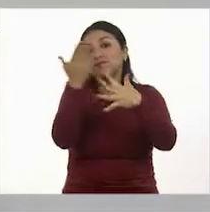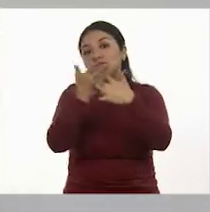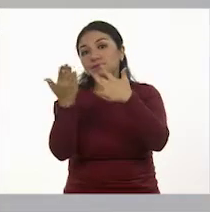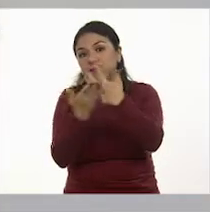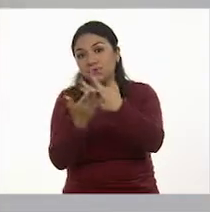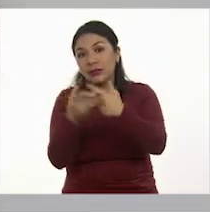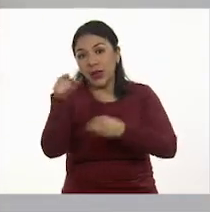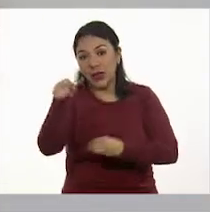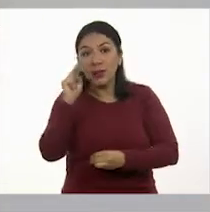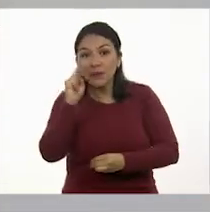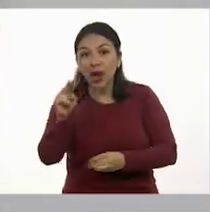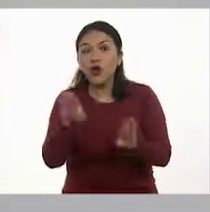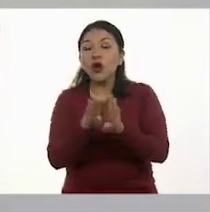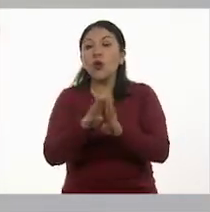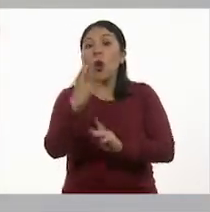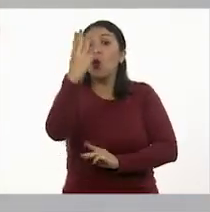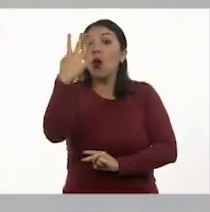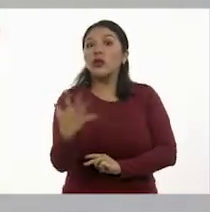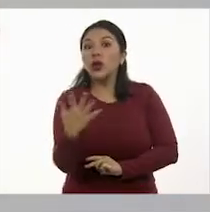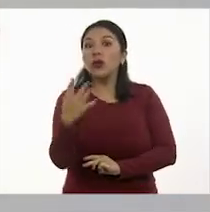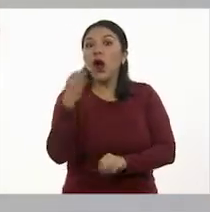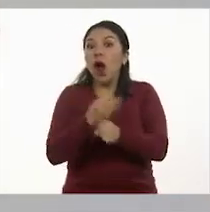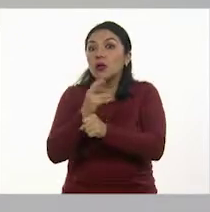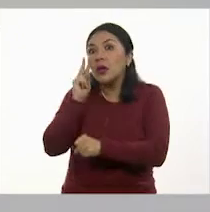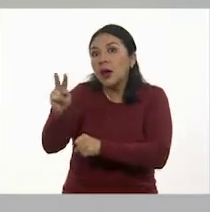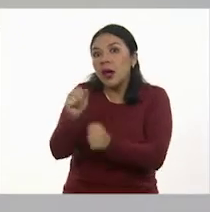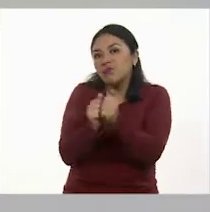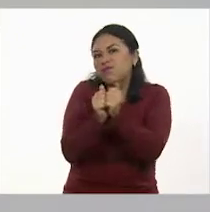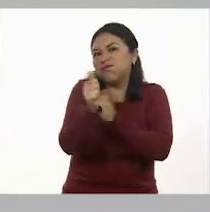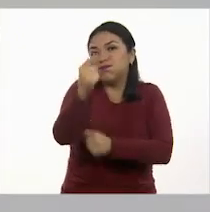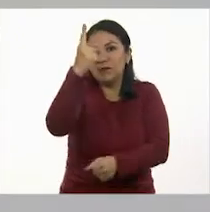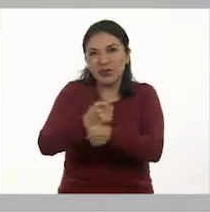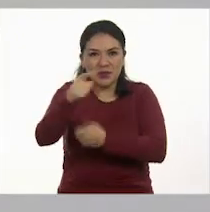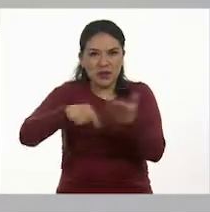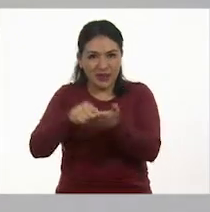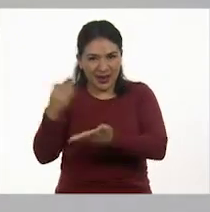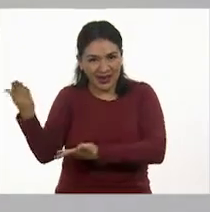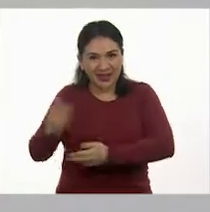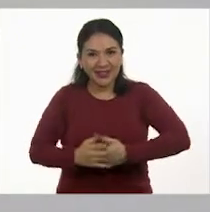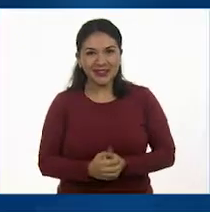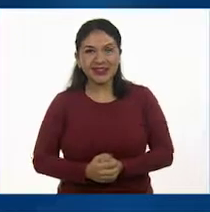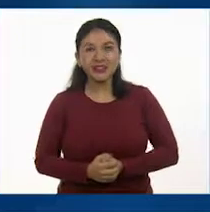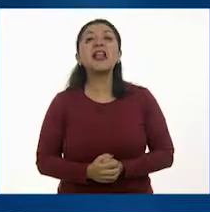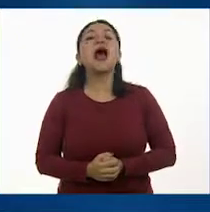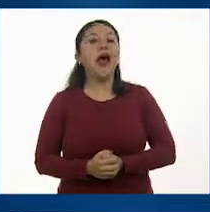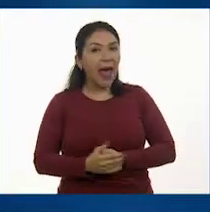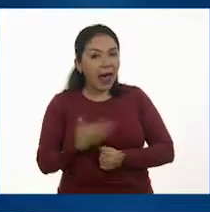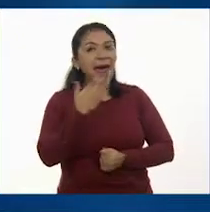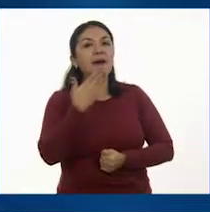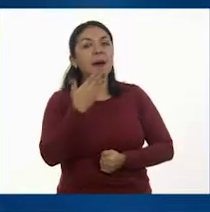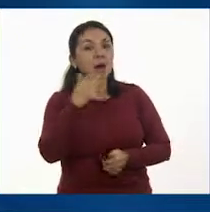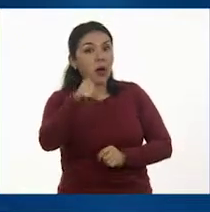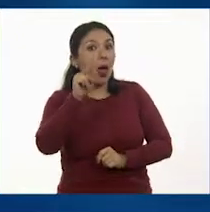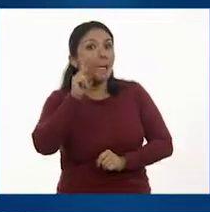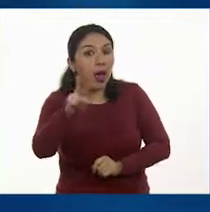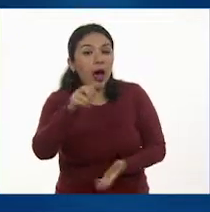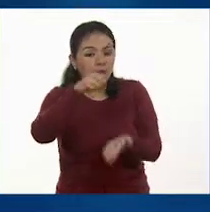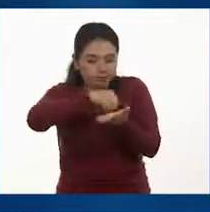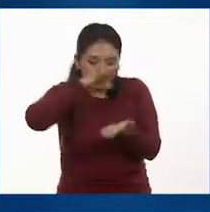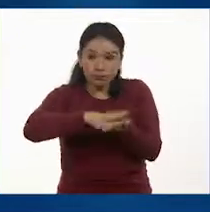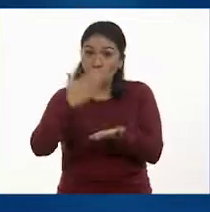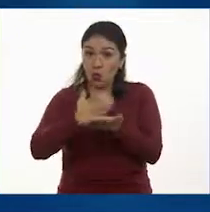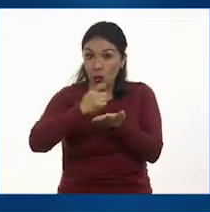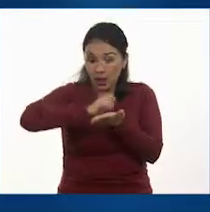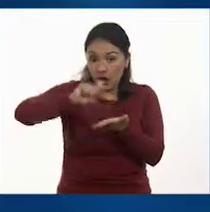yendo en cuatro quintos, pues, va hasta el momento ganando la carrera. Muy bien. Entonces, solamente para que ustedes anoten en su